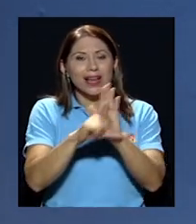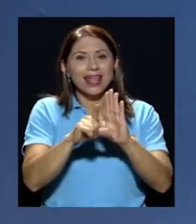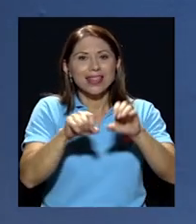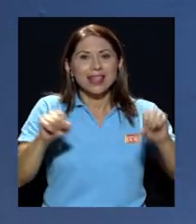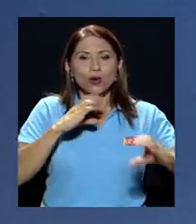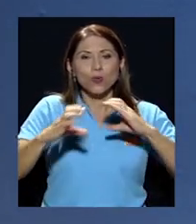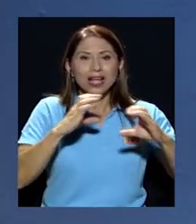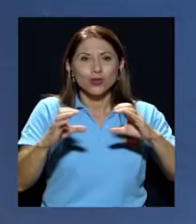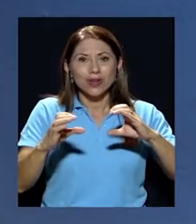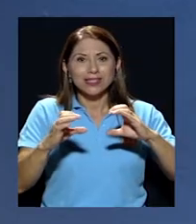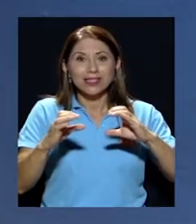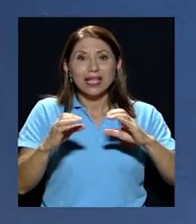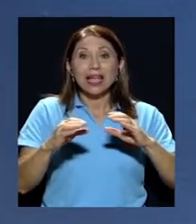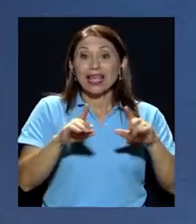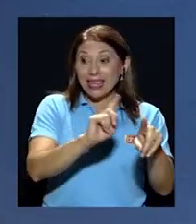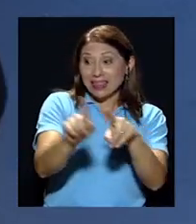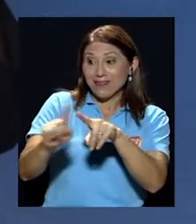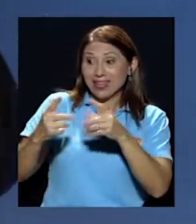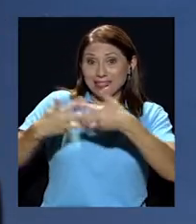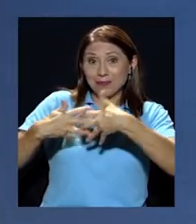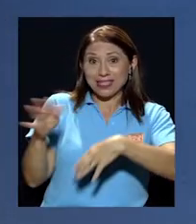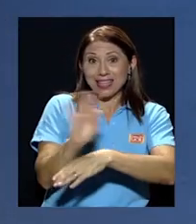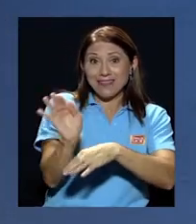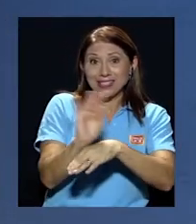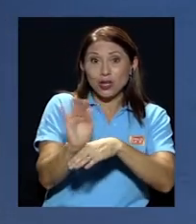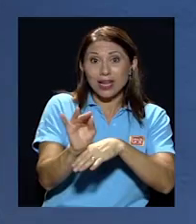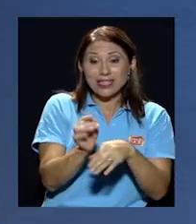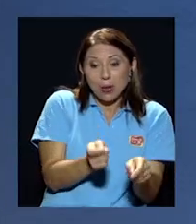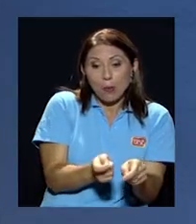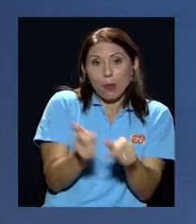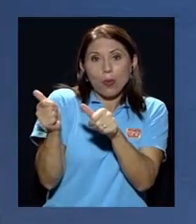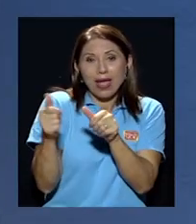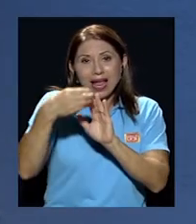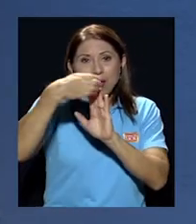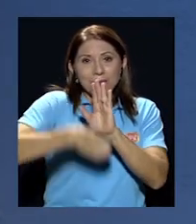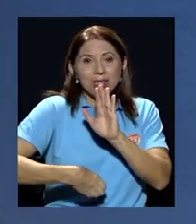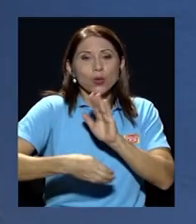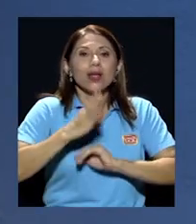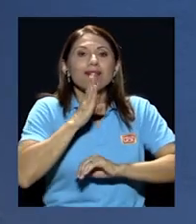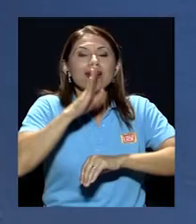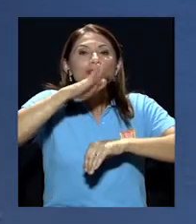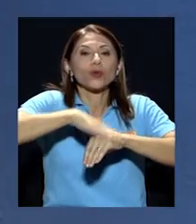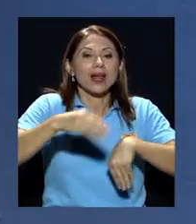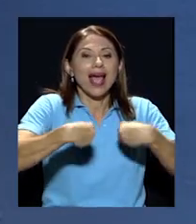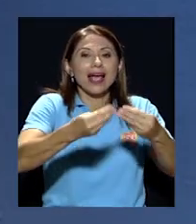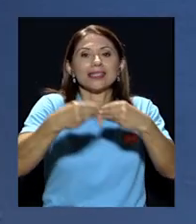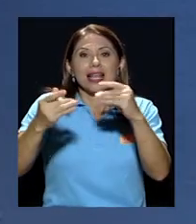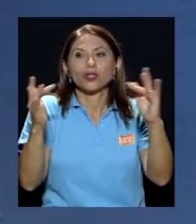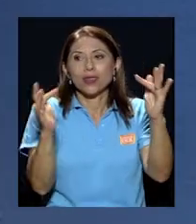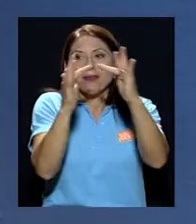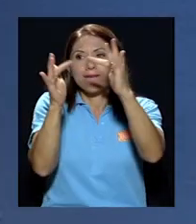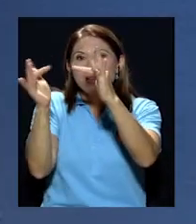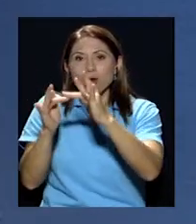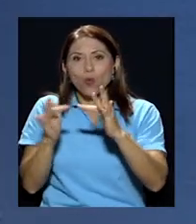a solicitud de las televisoras el capítulo referente a la asignación de frecuencias de carácter comercial